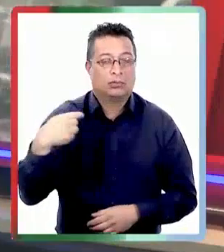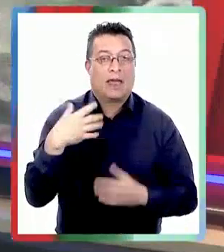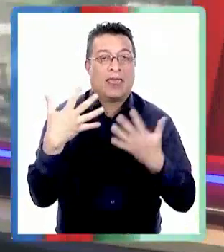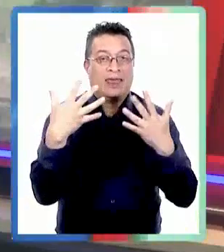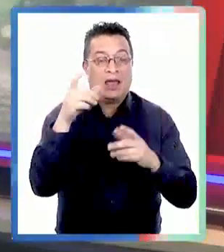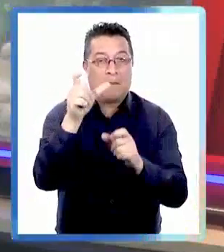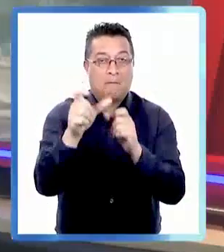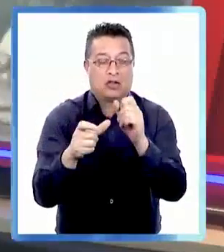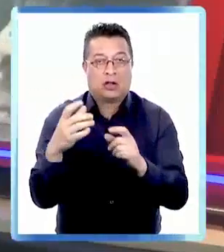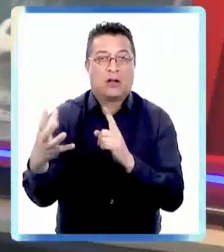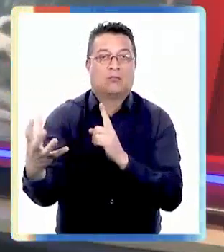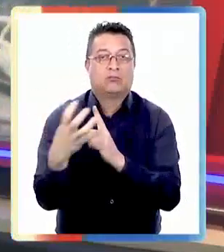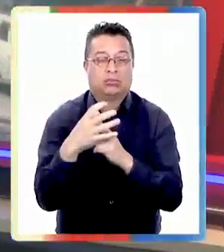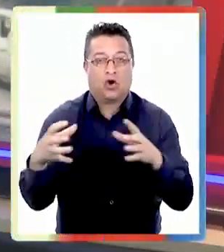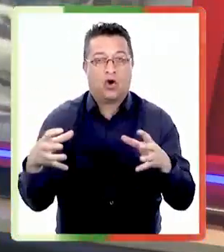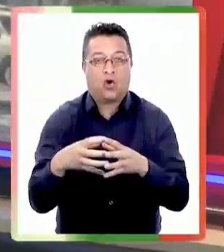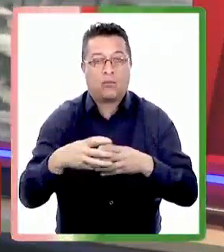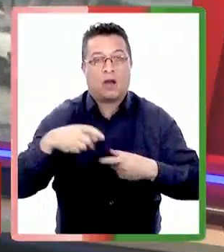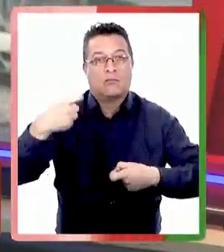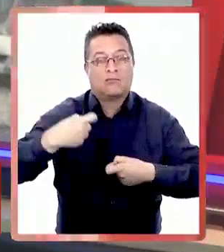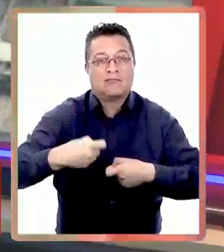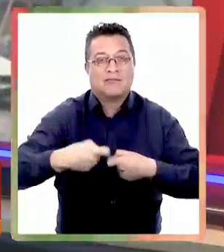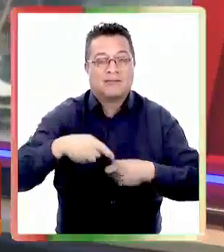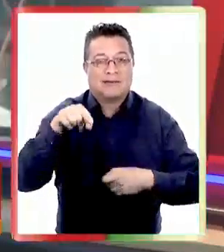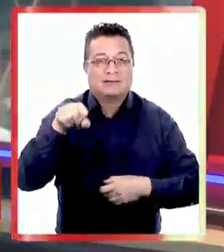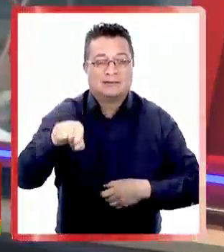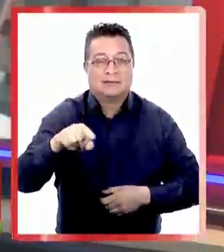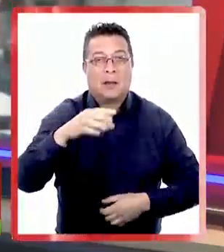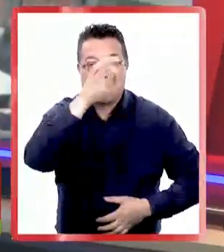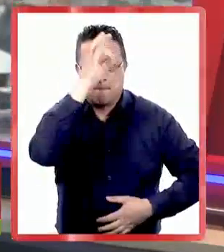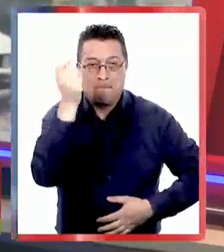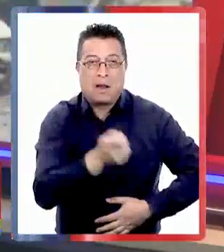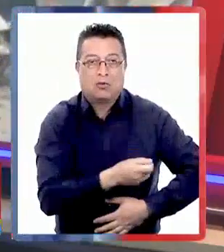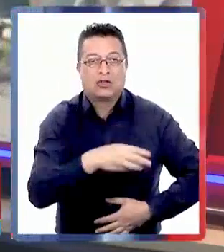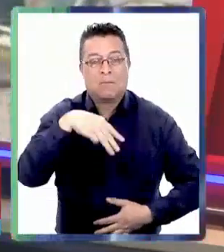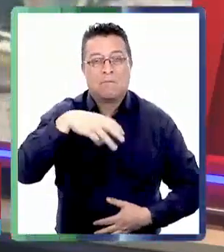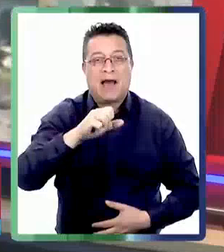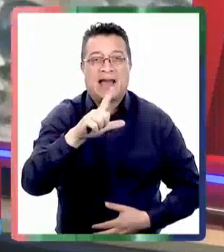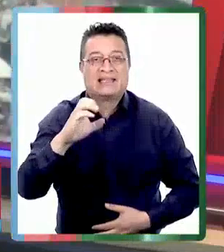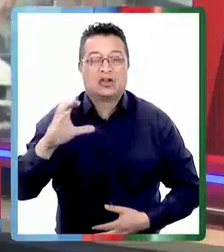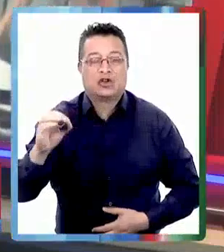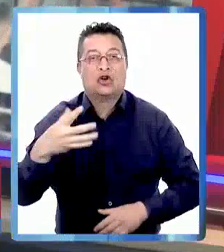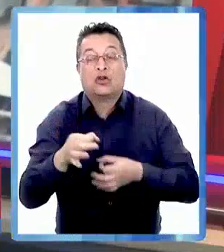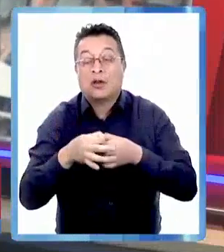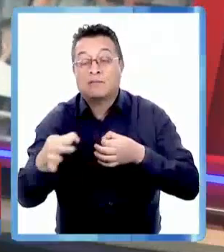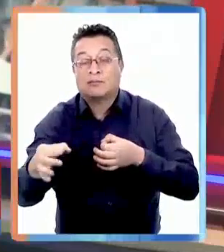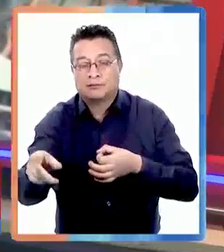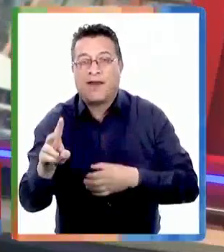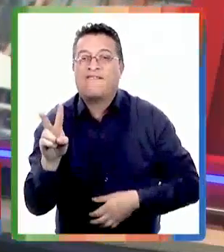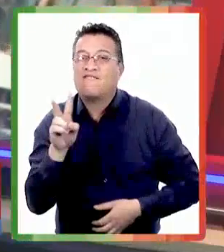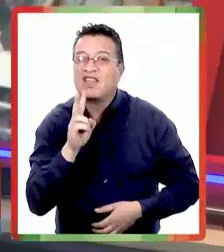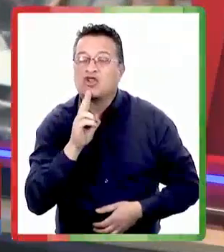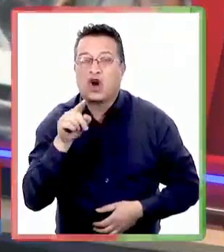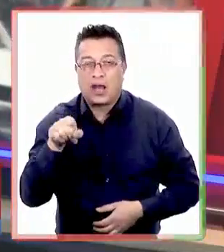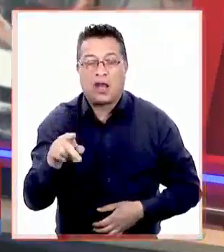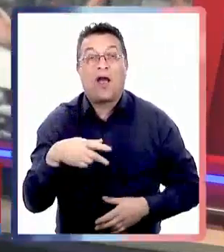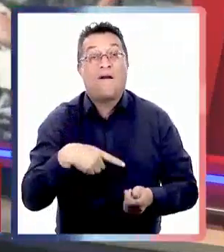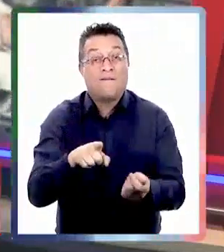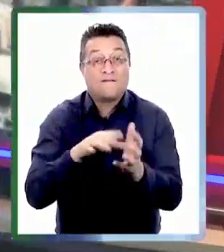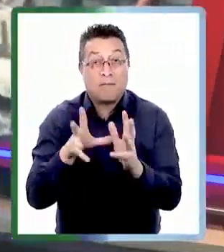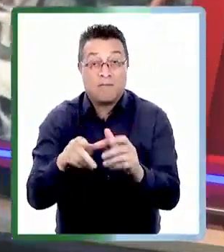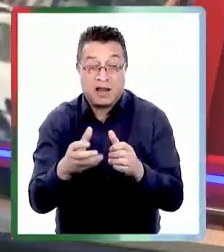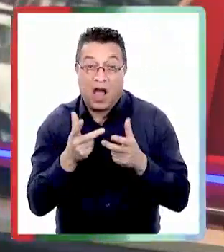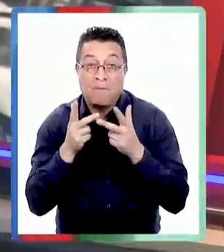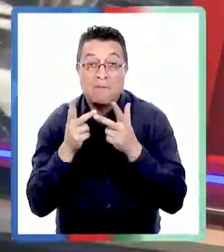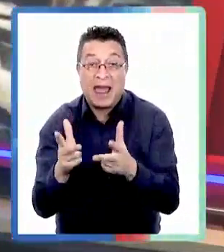balas en un ataque de 10 personas integrantes del grupo resistencia Mapuche Mayeco el atentado ocurrió en un predio de la comuna de Victoria una